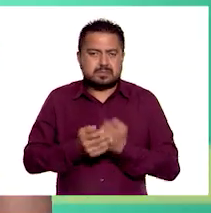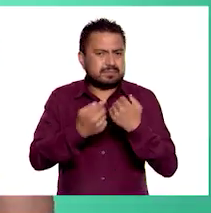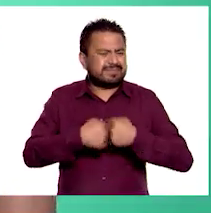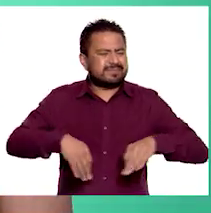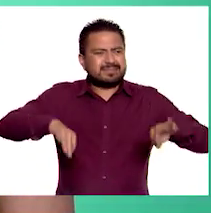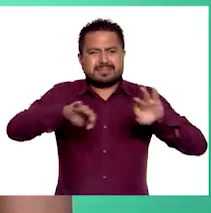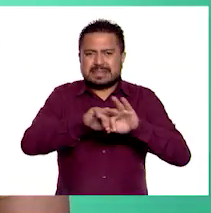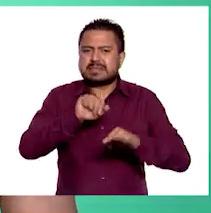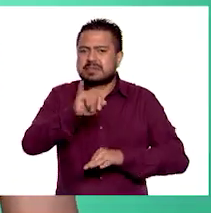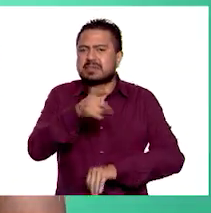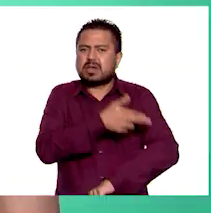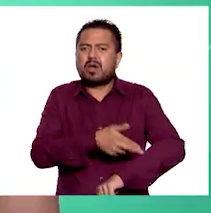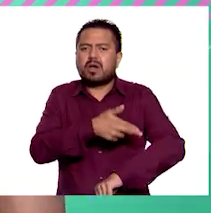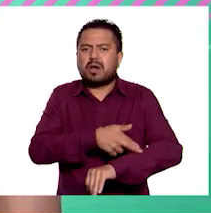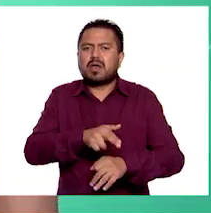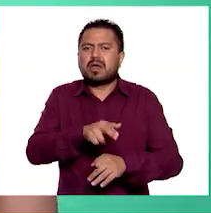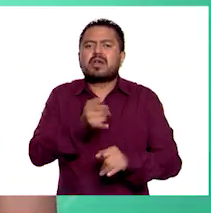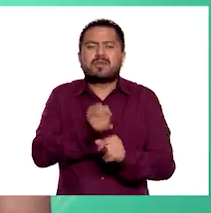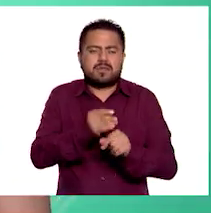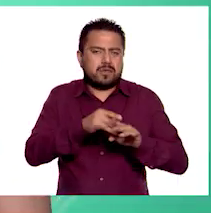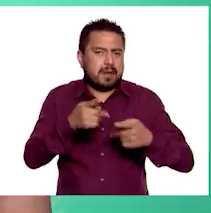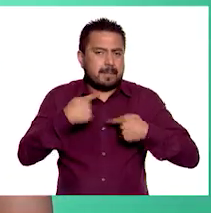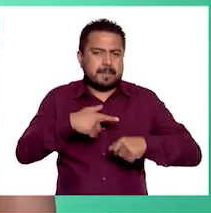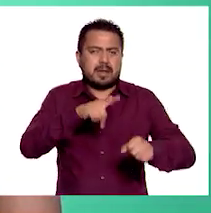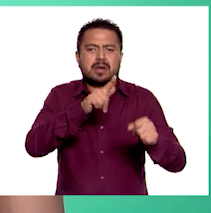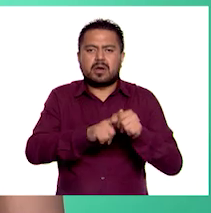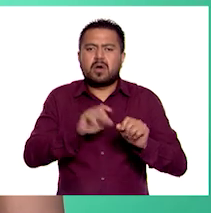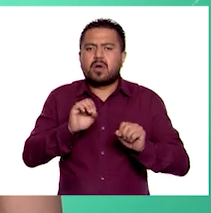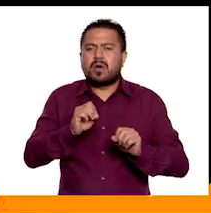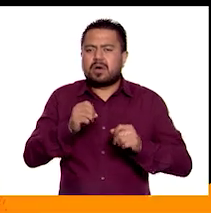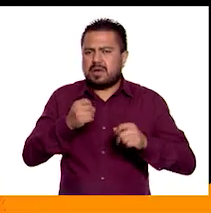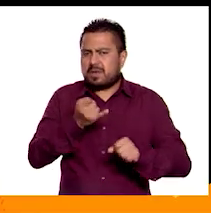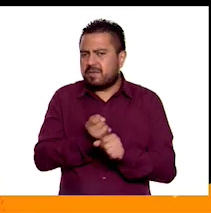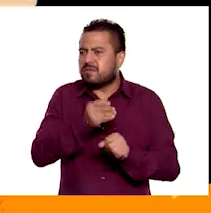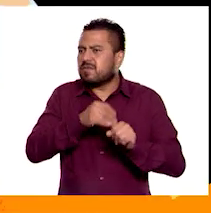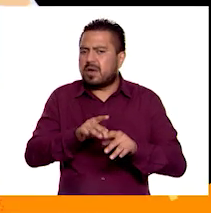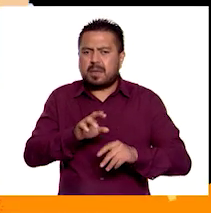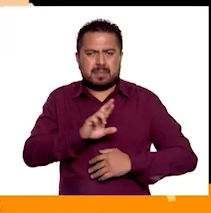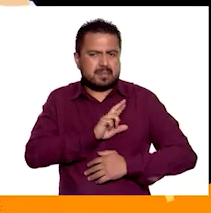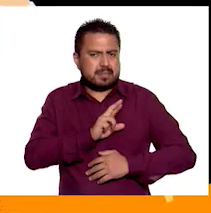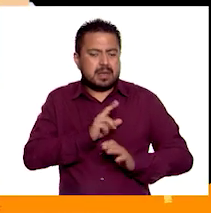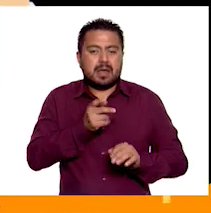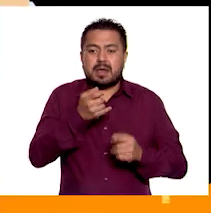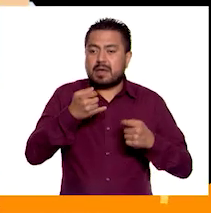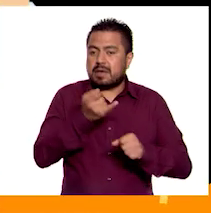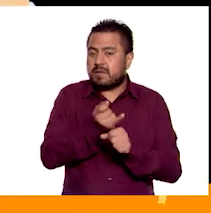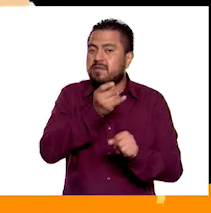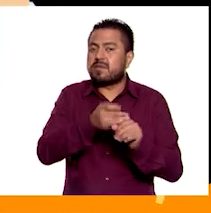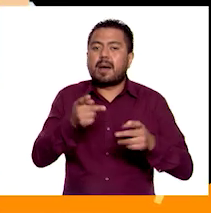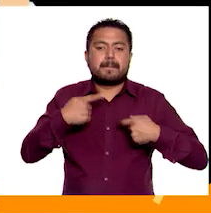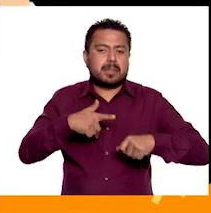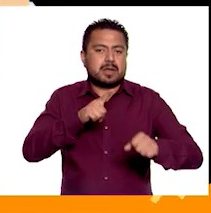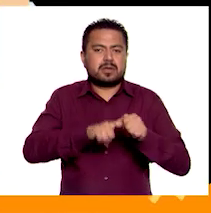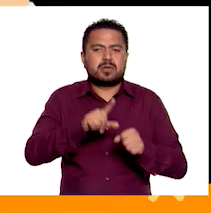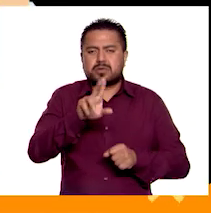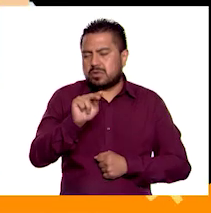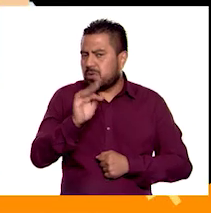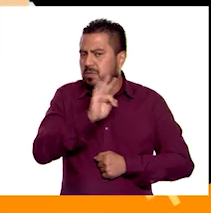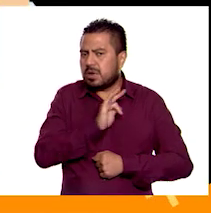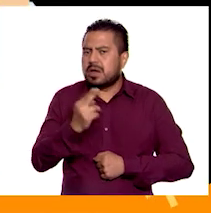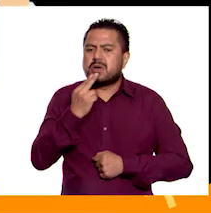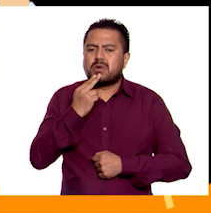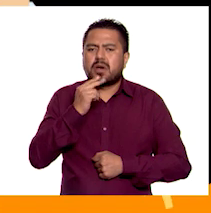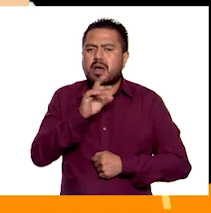Principalmente si te solicita información personal e información privada. La información personal es la que no se puede usar para